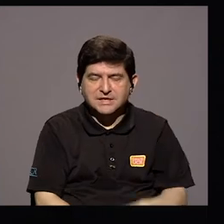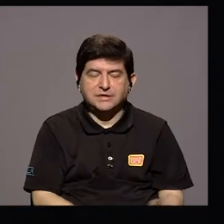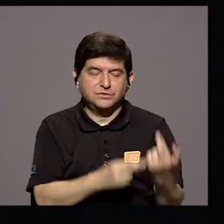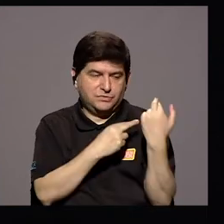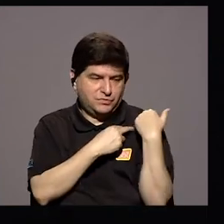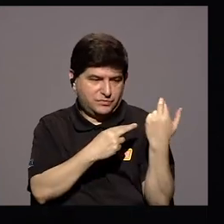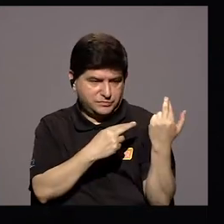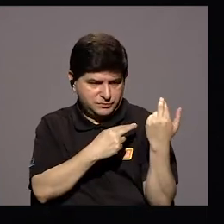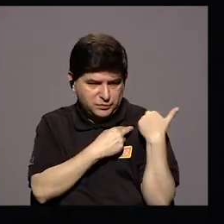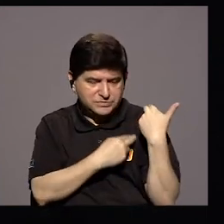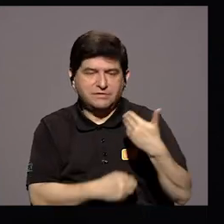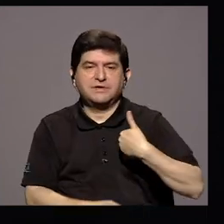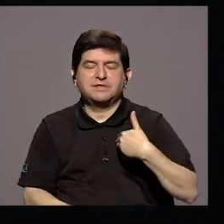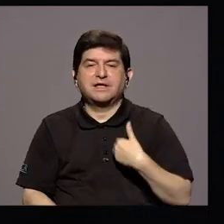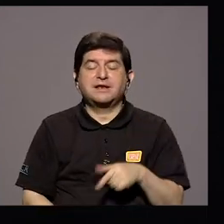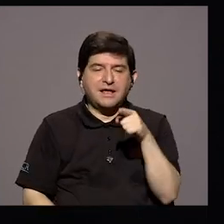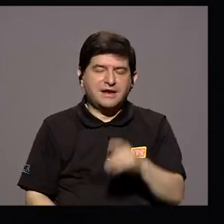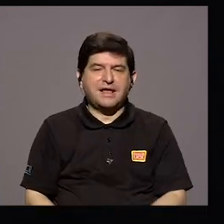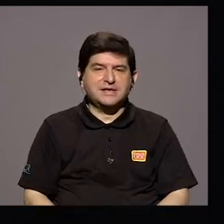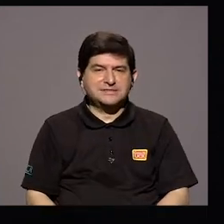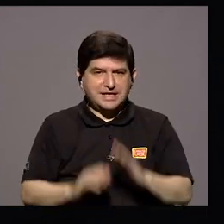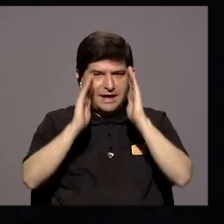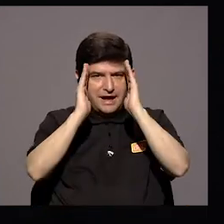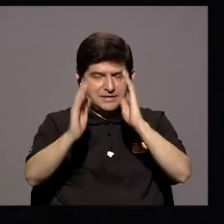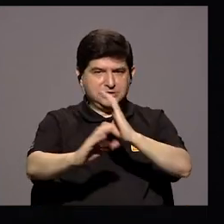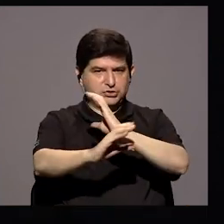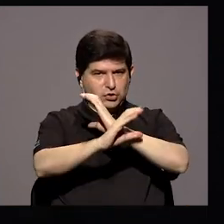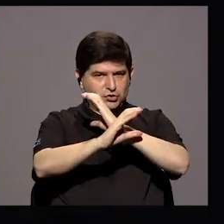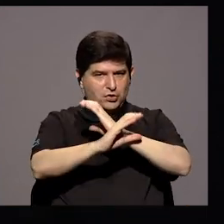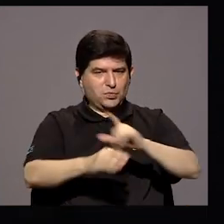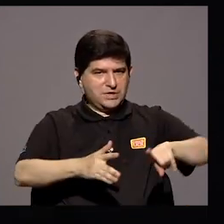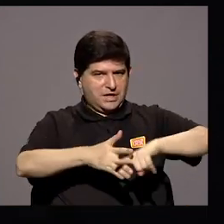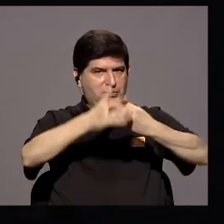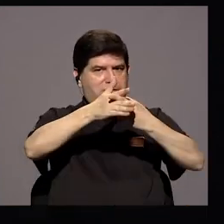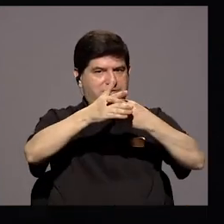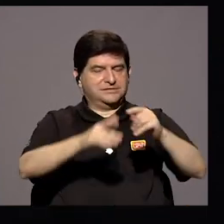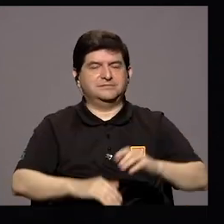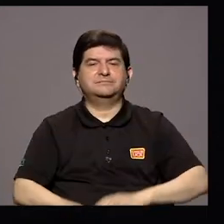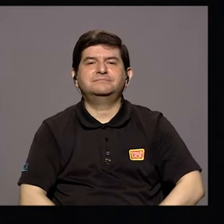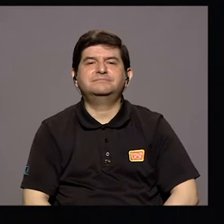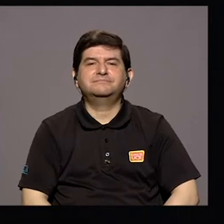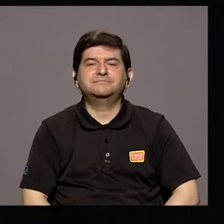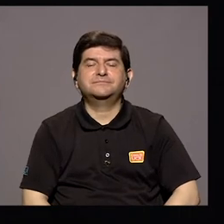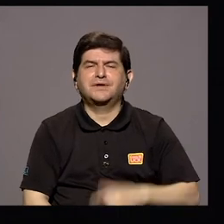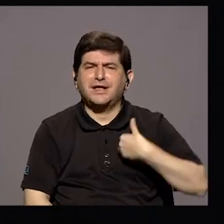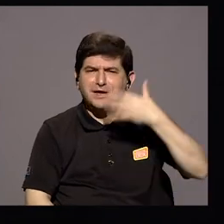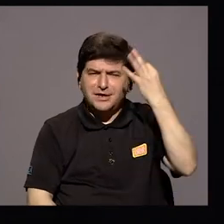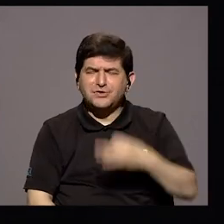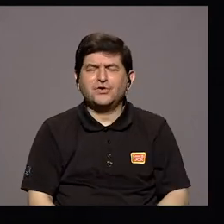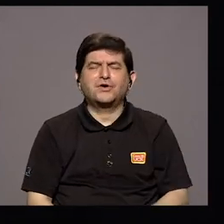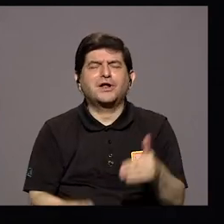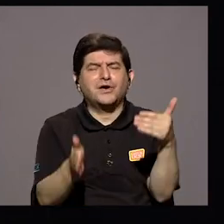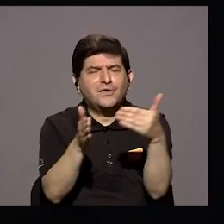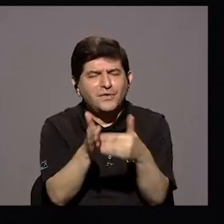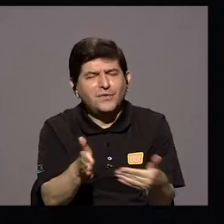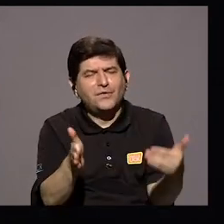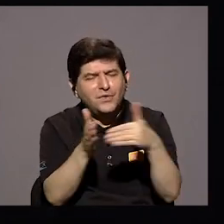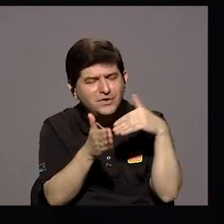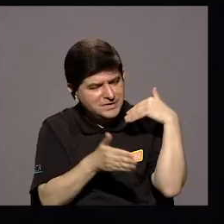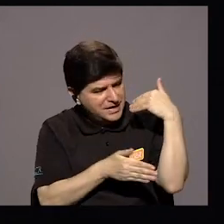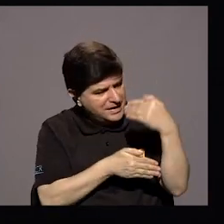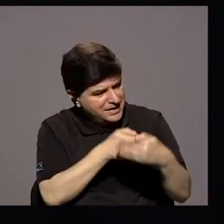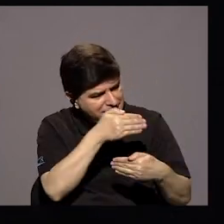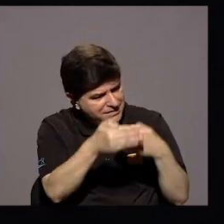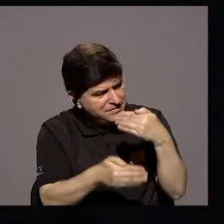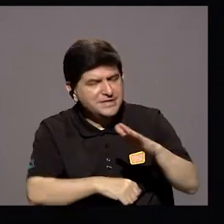Del Cuido Verdad Que Señalamos Al Inicio Y Yo Creo Que Este Reencuentro Va A Permitir